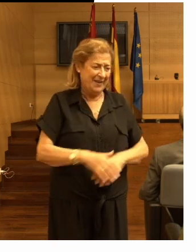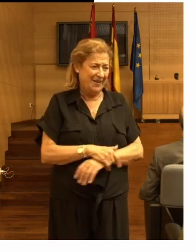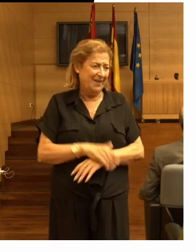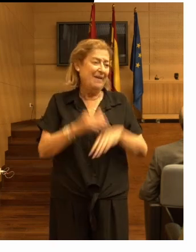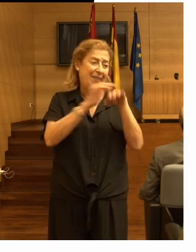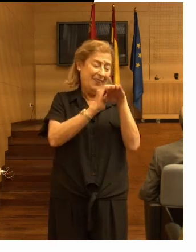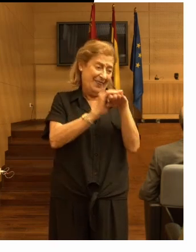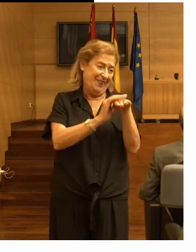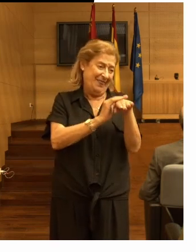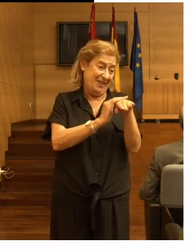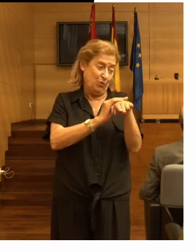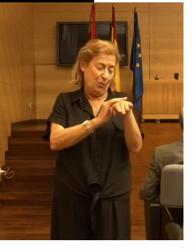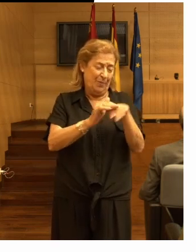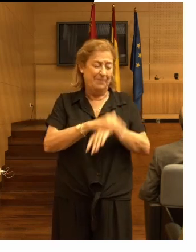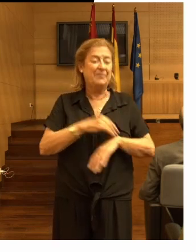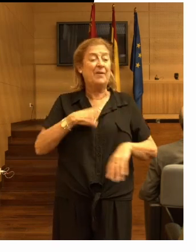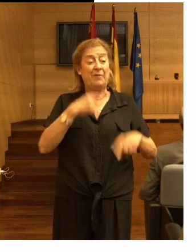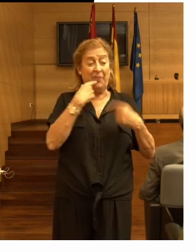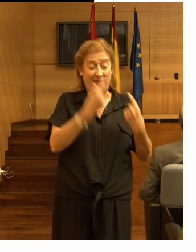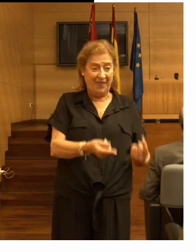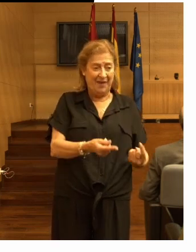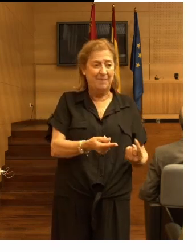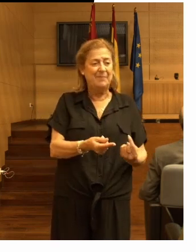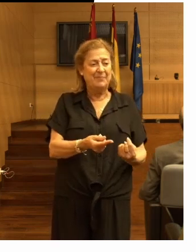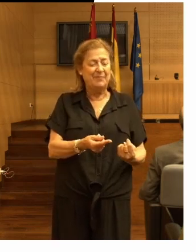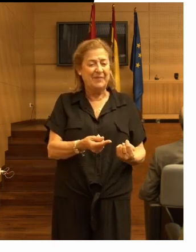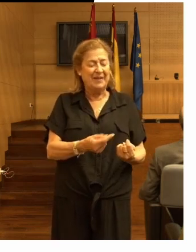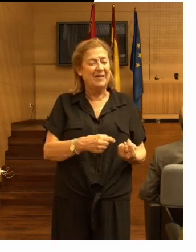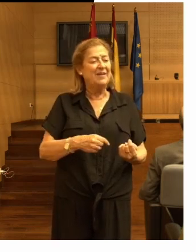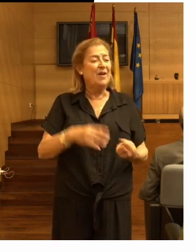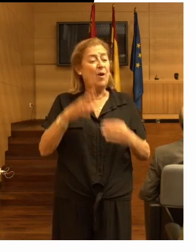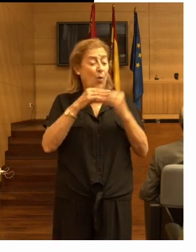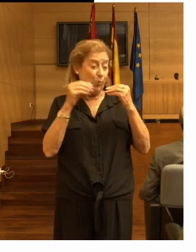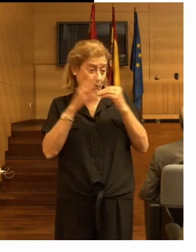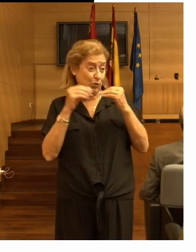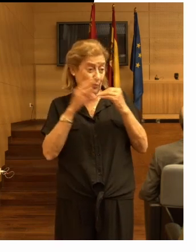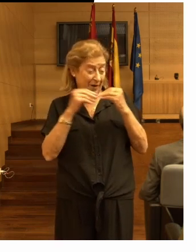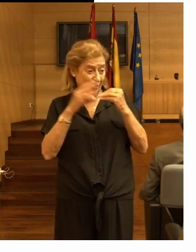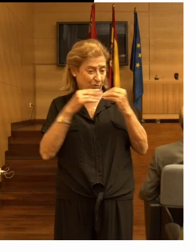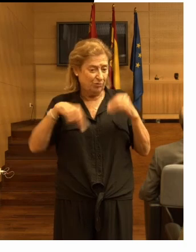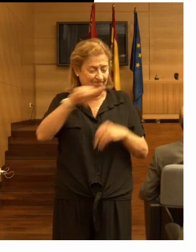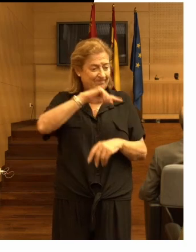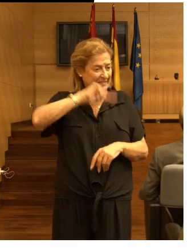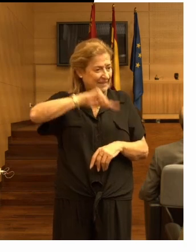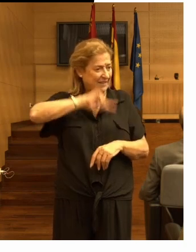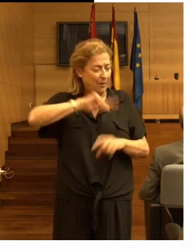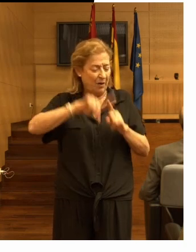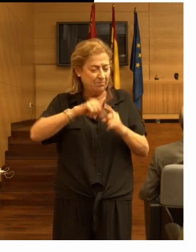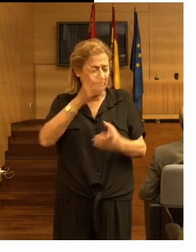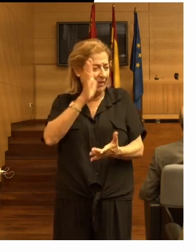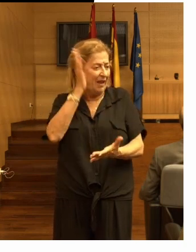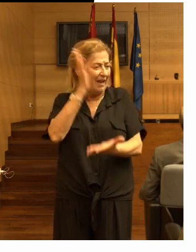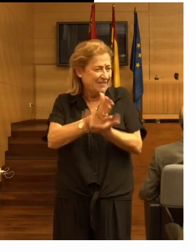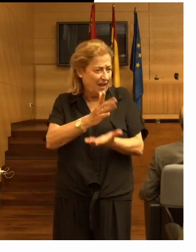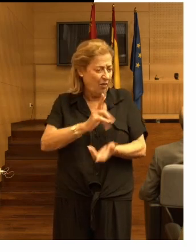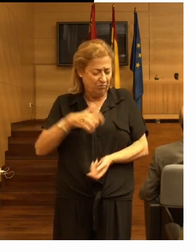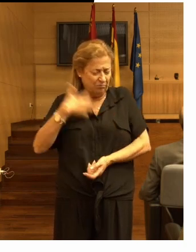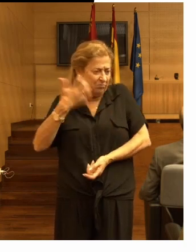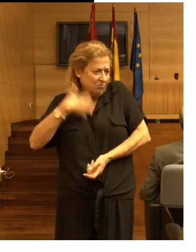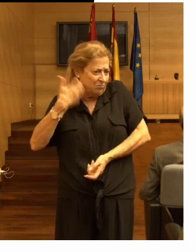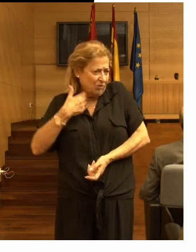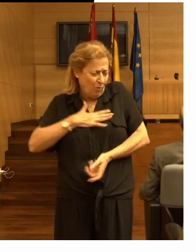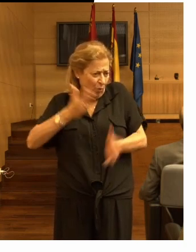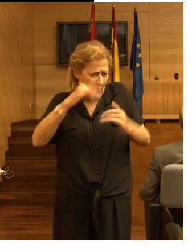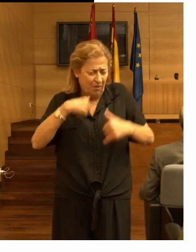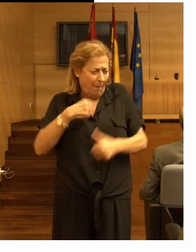disculpen como iba diciendo los usuarios se sentían castigados incómodos tenían